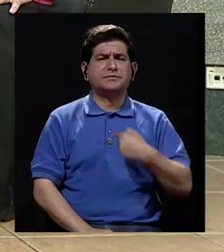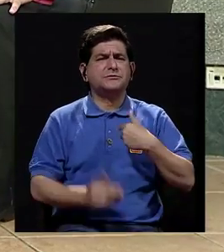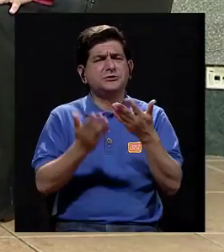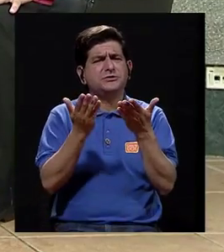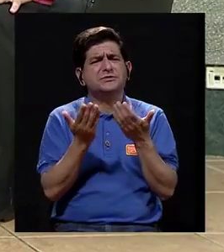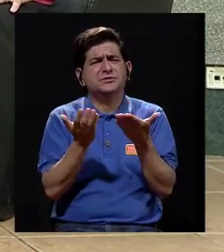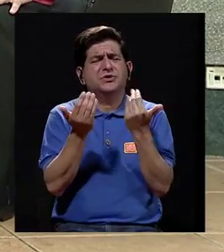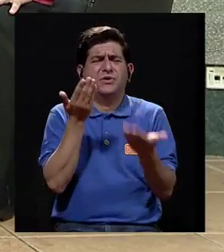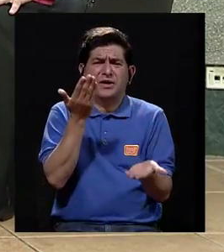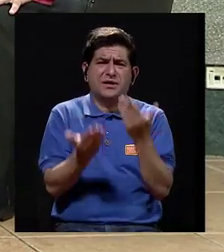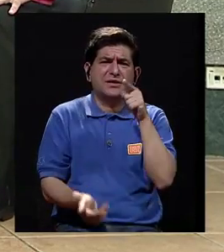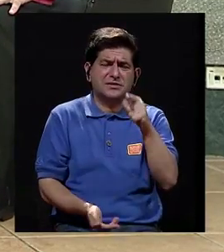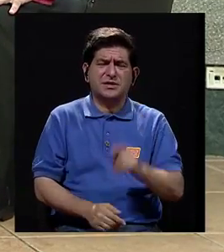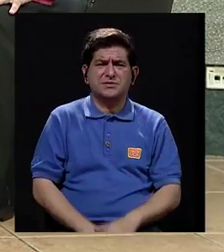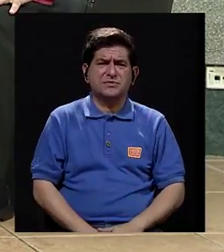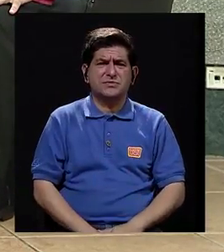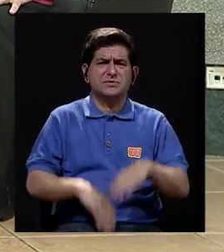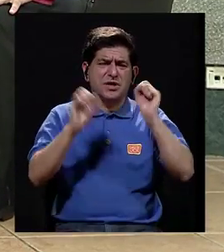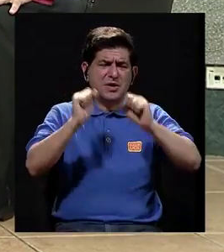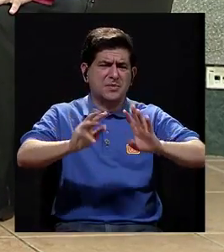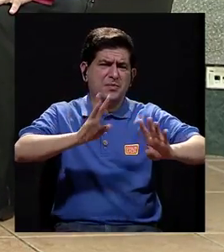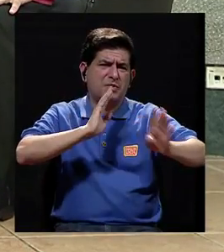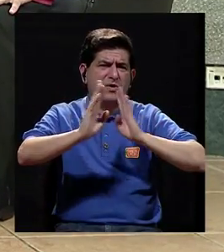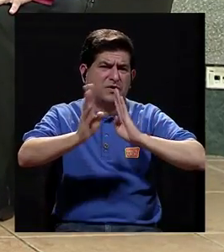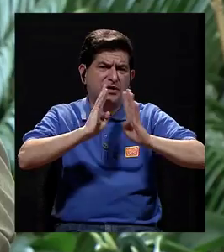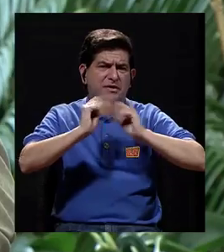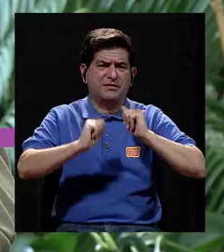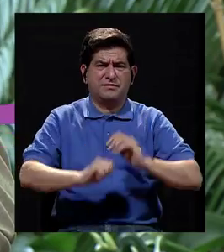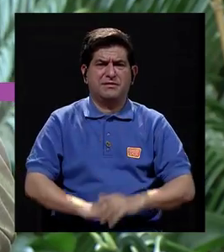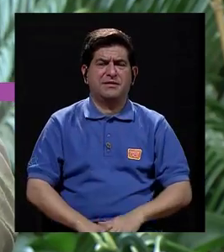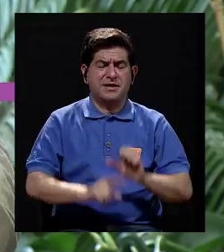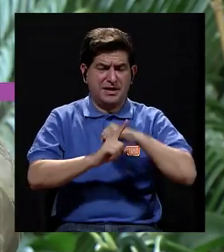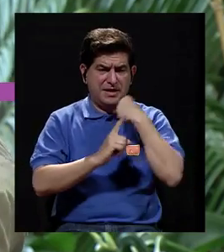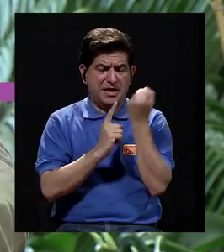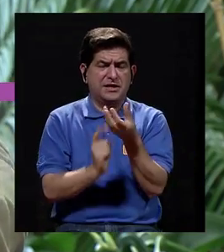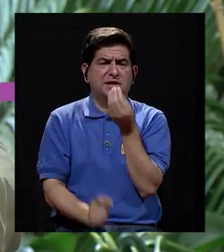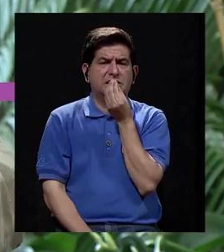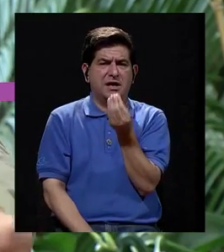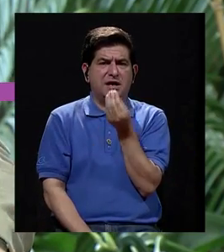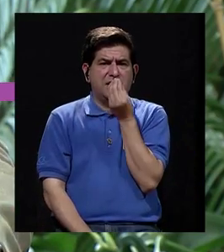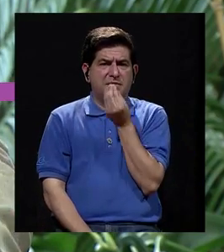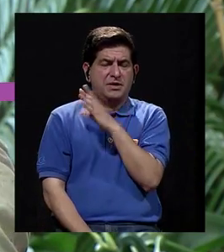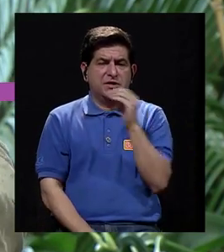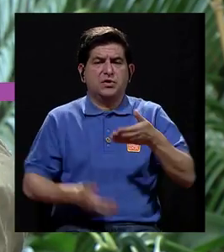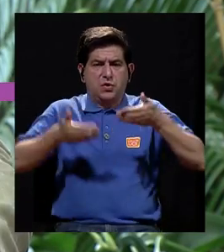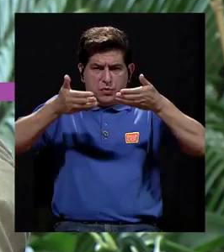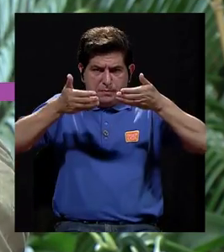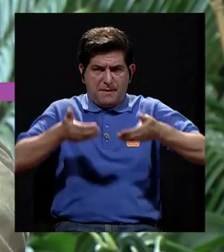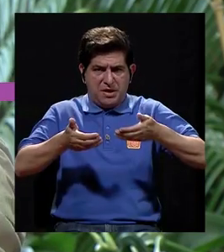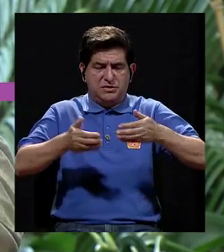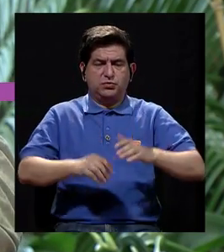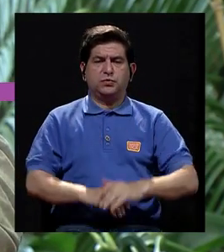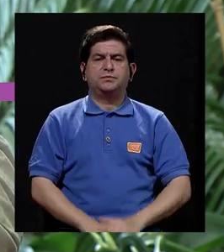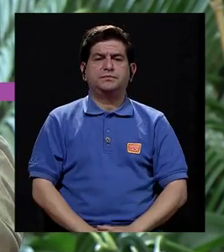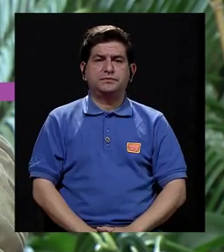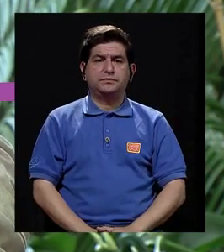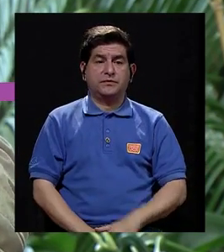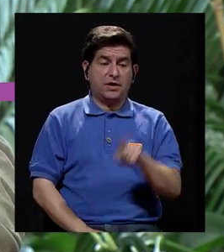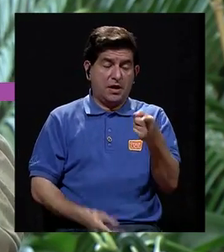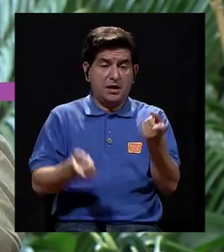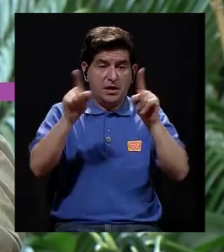yo quisiera que tal vez usted pudiera referirse un poco al asunto de la alimentación y el peso que